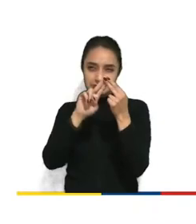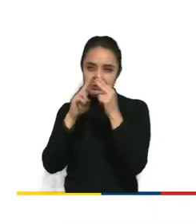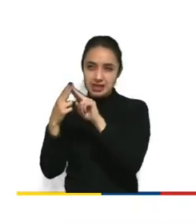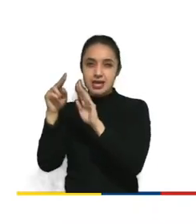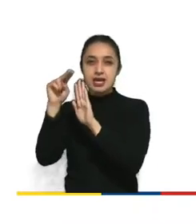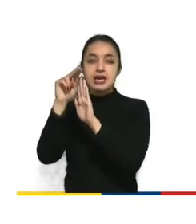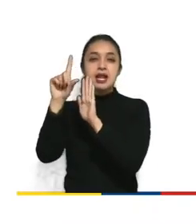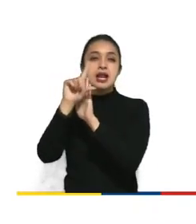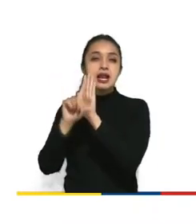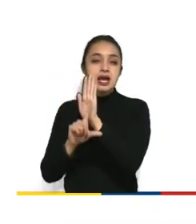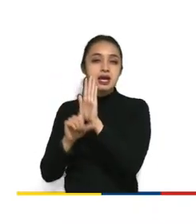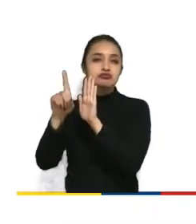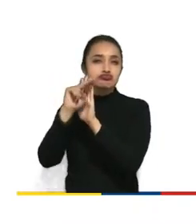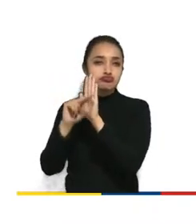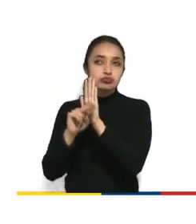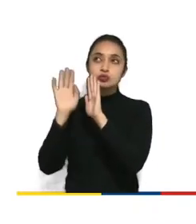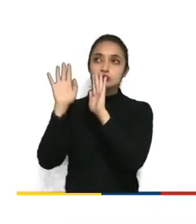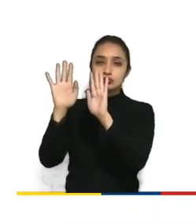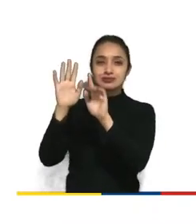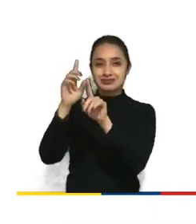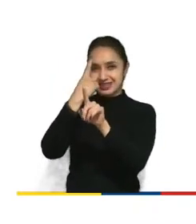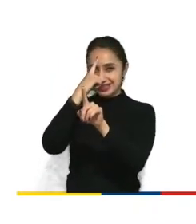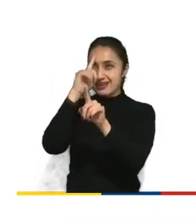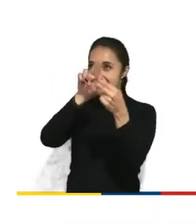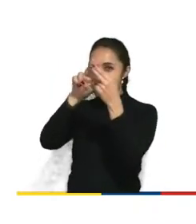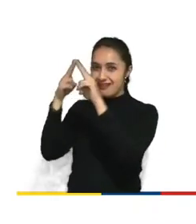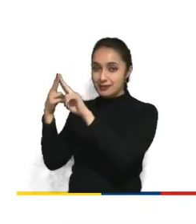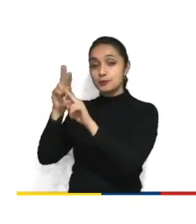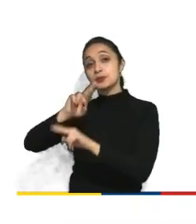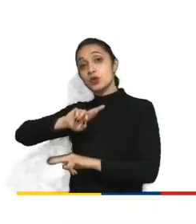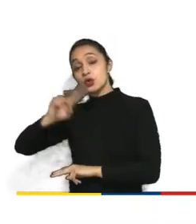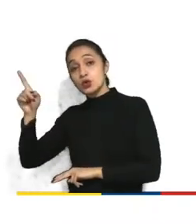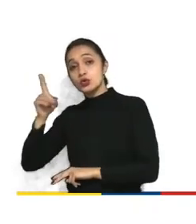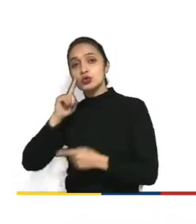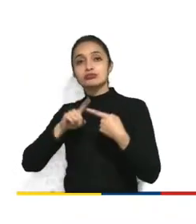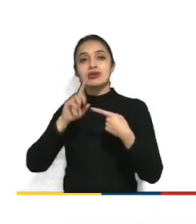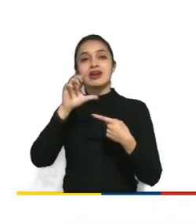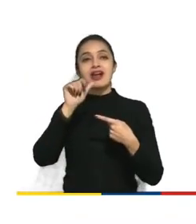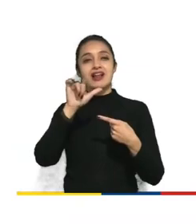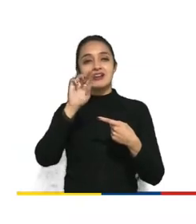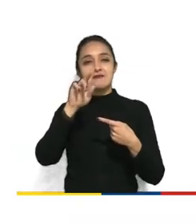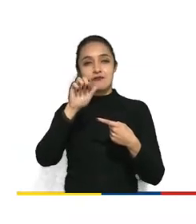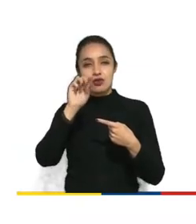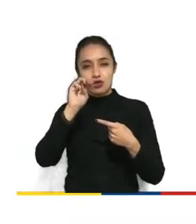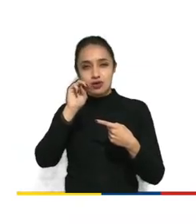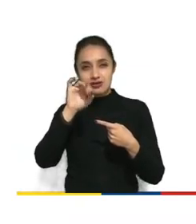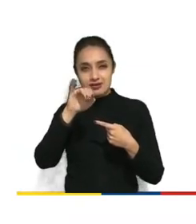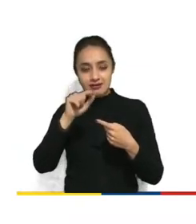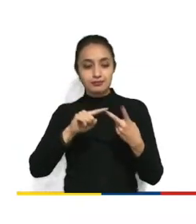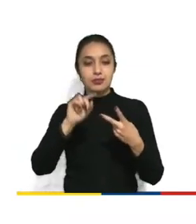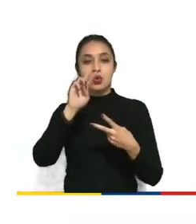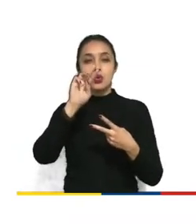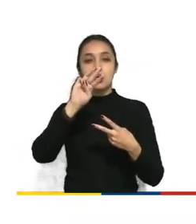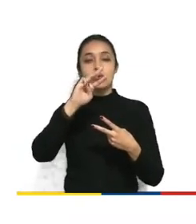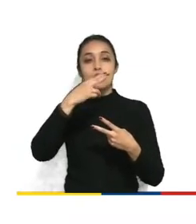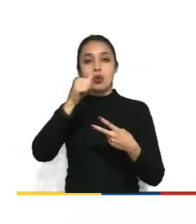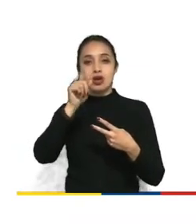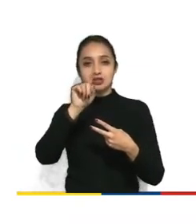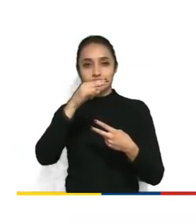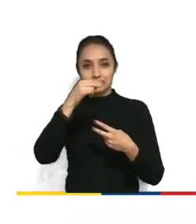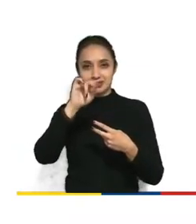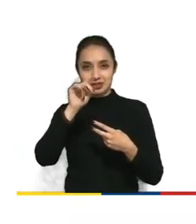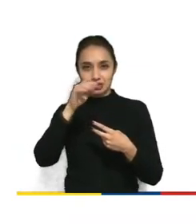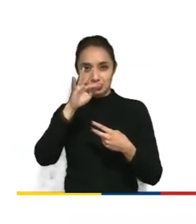los estados de california y de washington también se unieron a esta a este movimiento